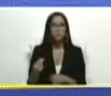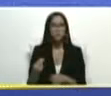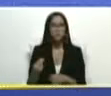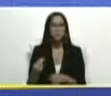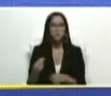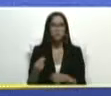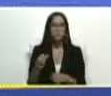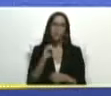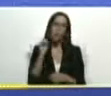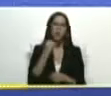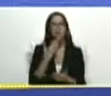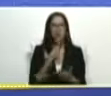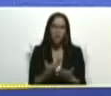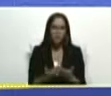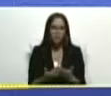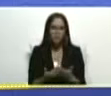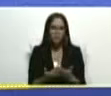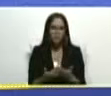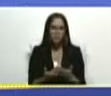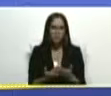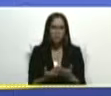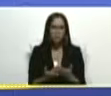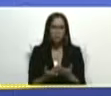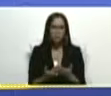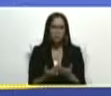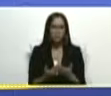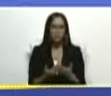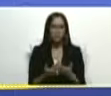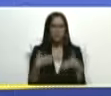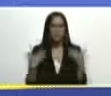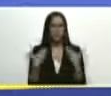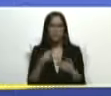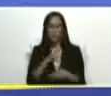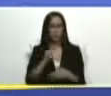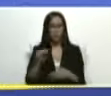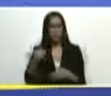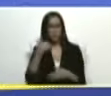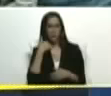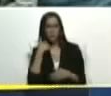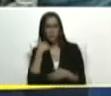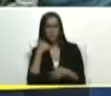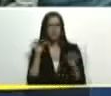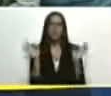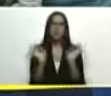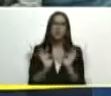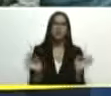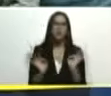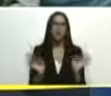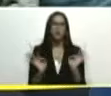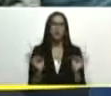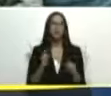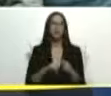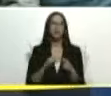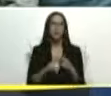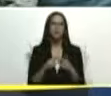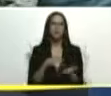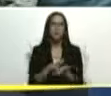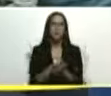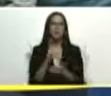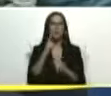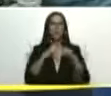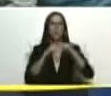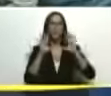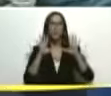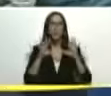o le da las gracias a usted le da alegría que no lo llamen nadie ¿verdad? bueno lo mismo pasa con el 1x10